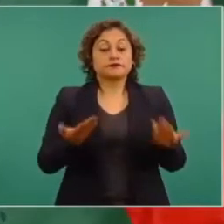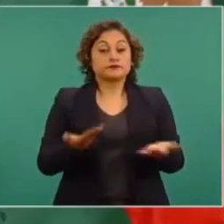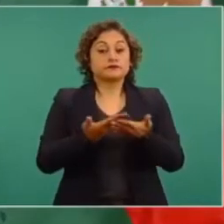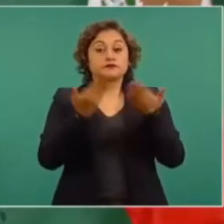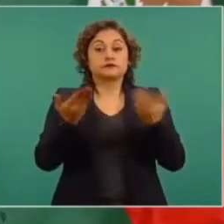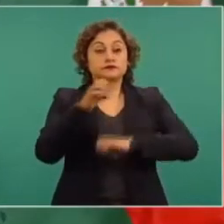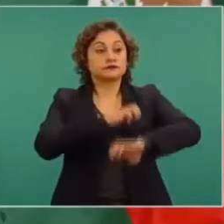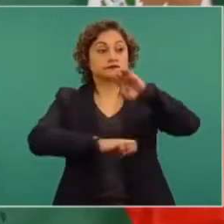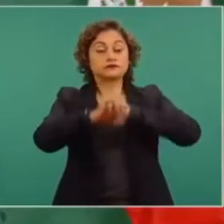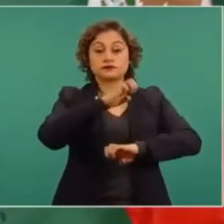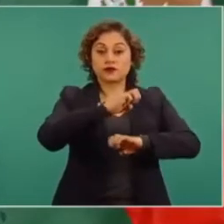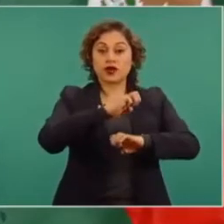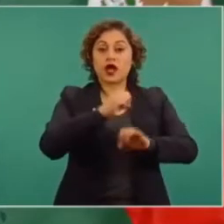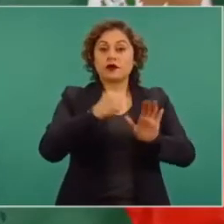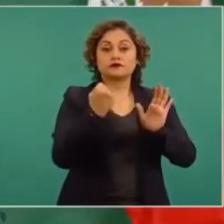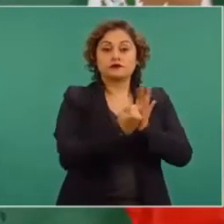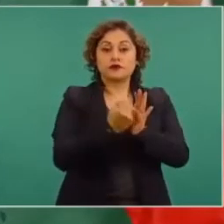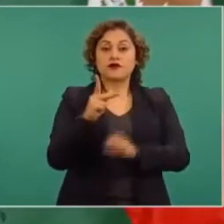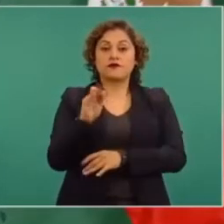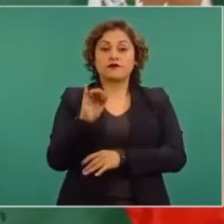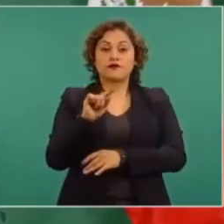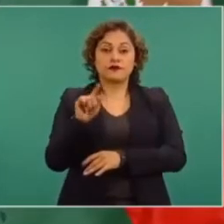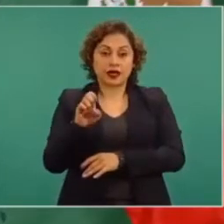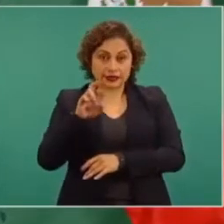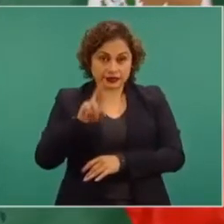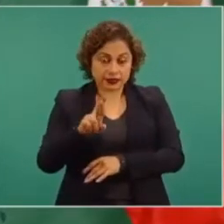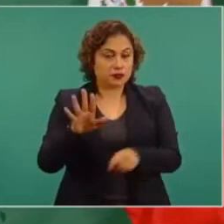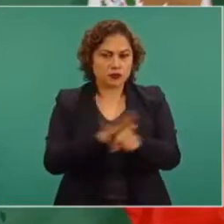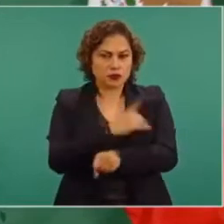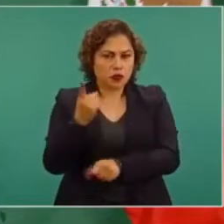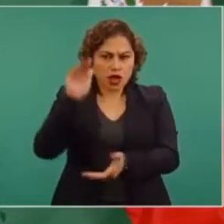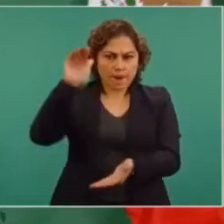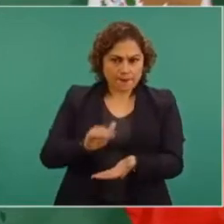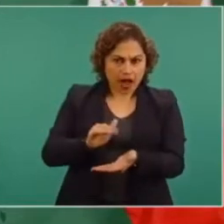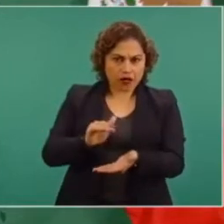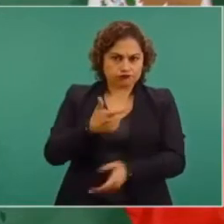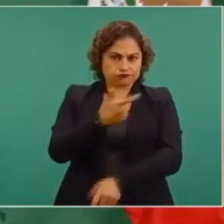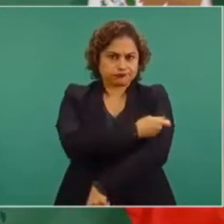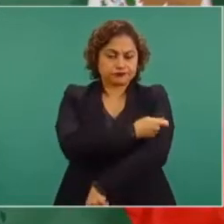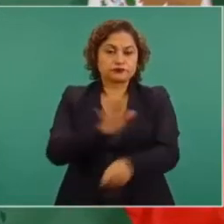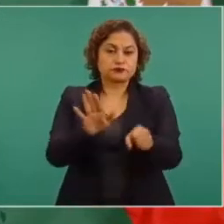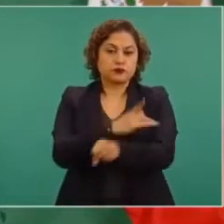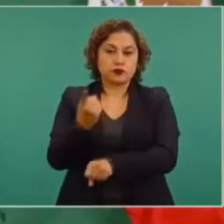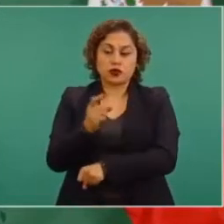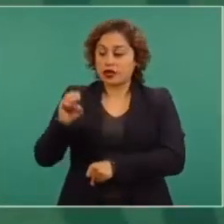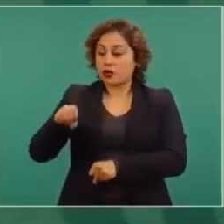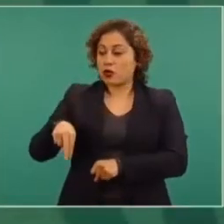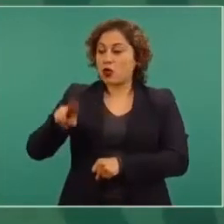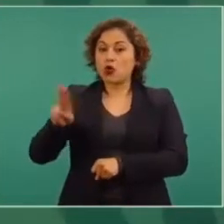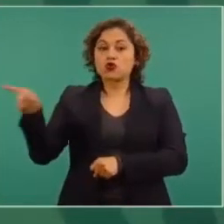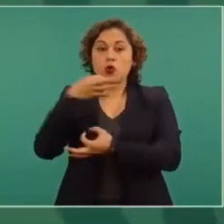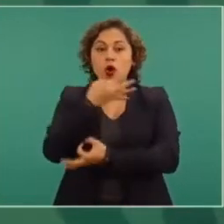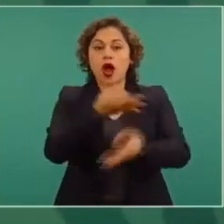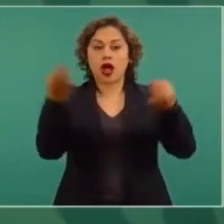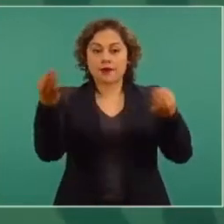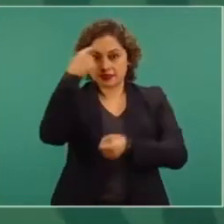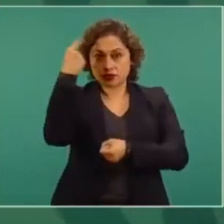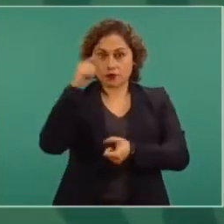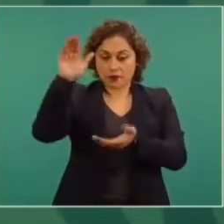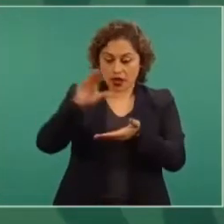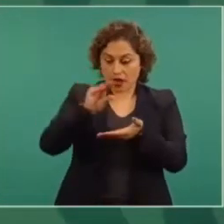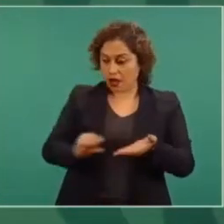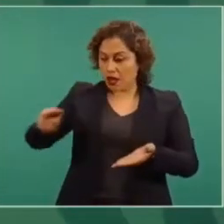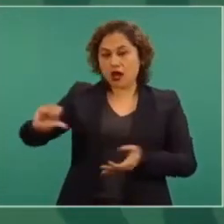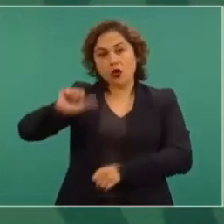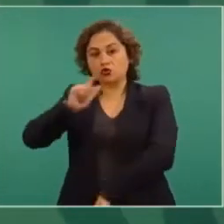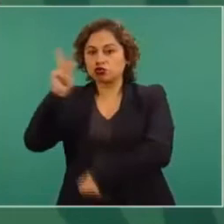a una demanda de la ONU de que se disponga de más vacunas para países que tienen menos posibilidades que